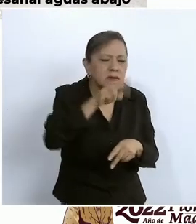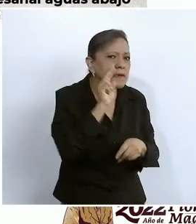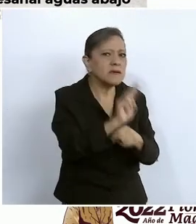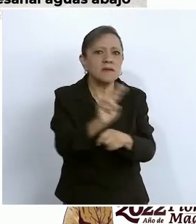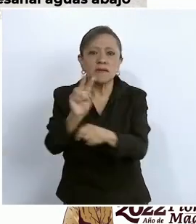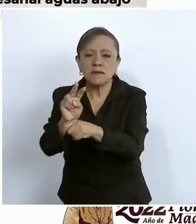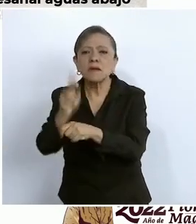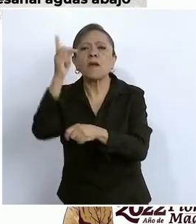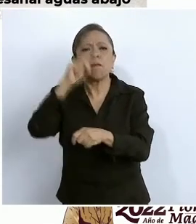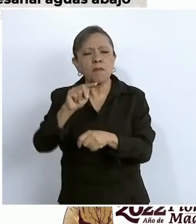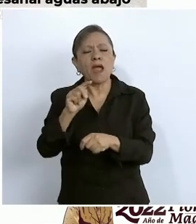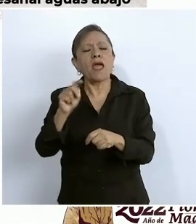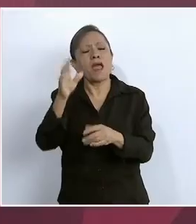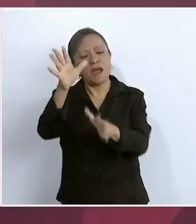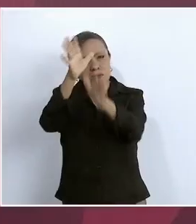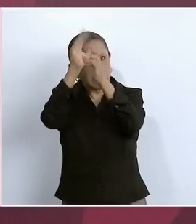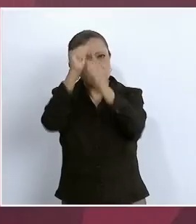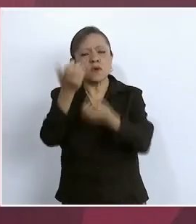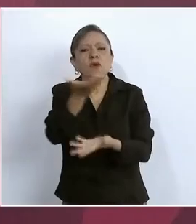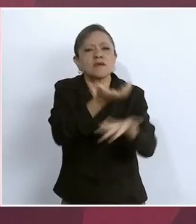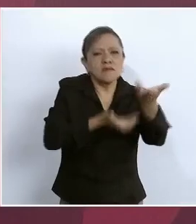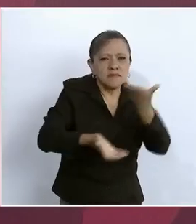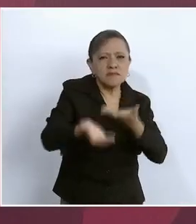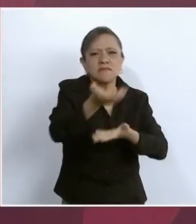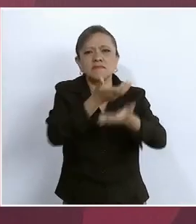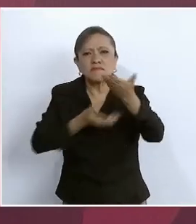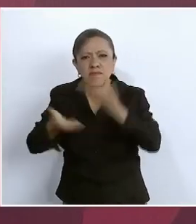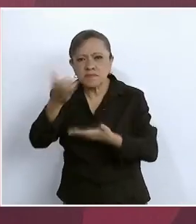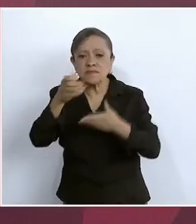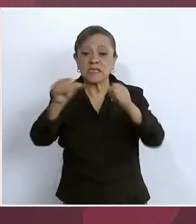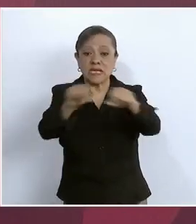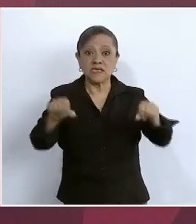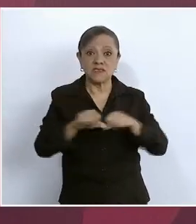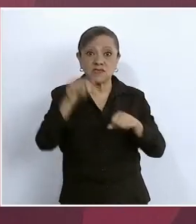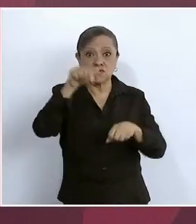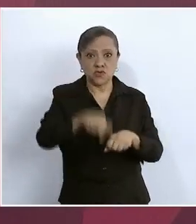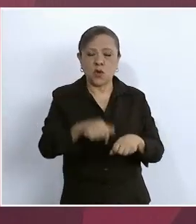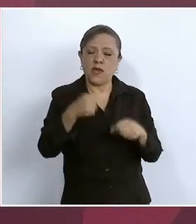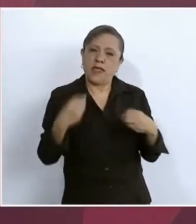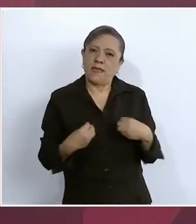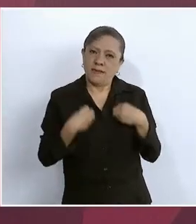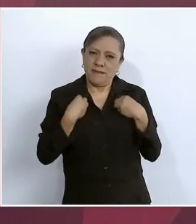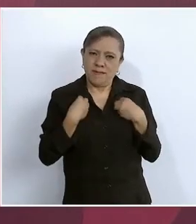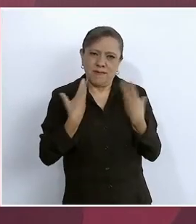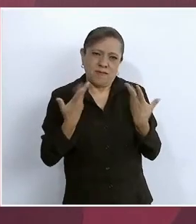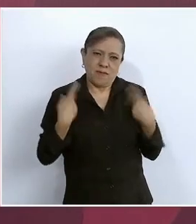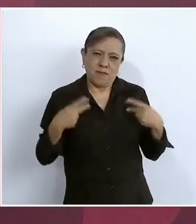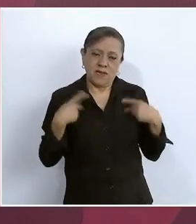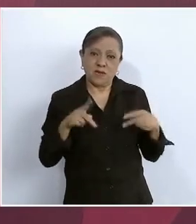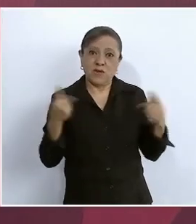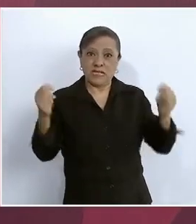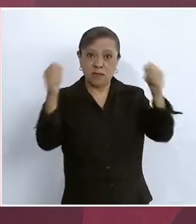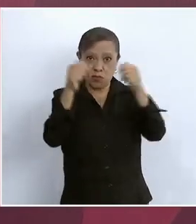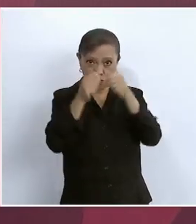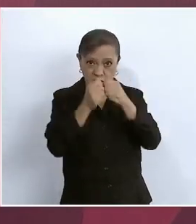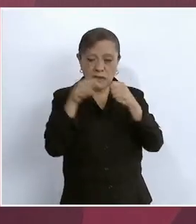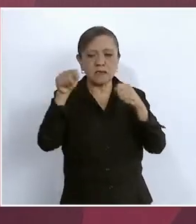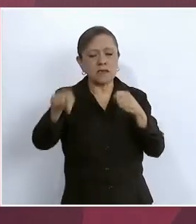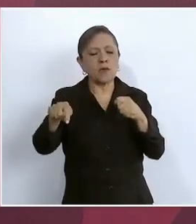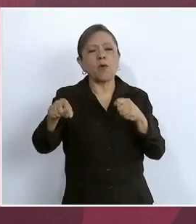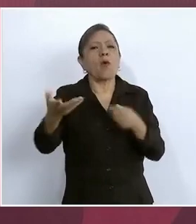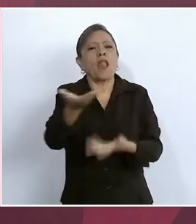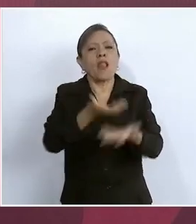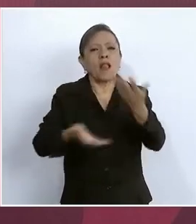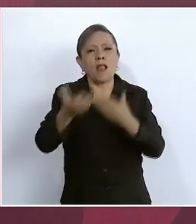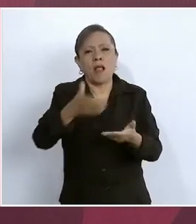convivencia entre la autopista y la zona urbana de Tepoztlán. Tengan la certeza de que seguiremos trabajando en la conclusión de